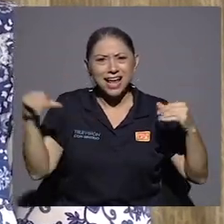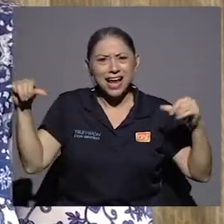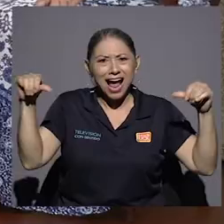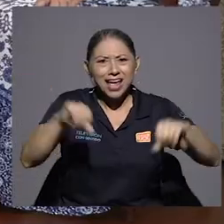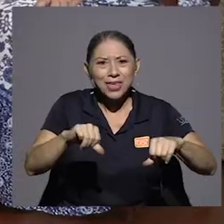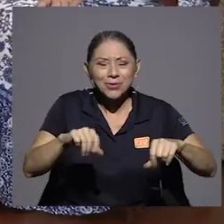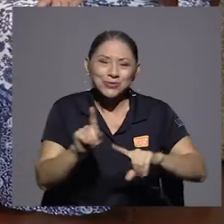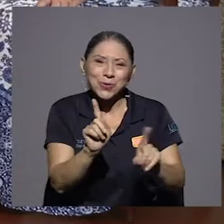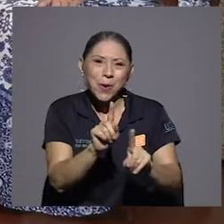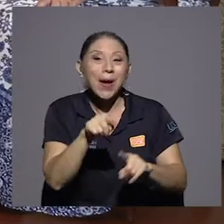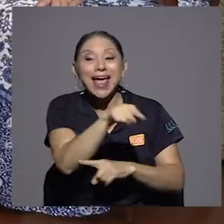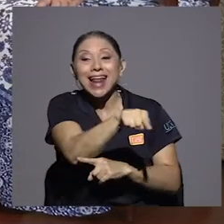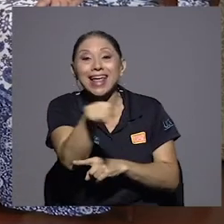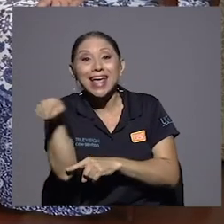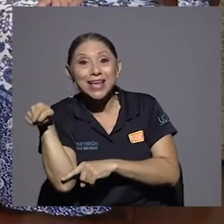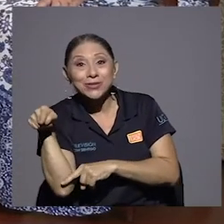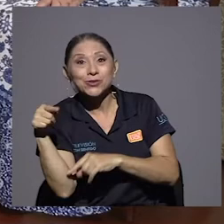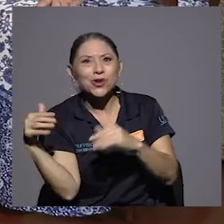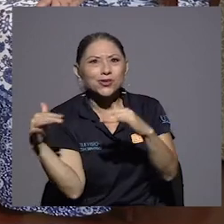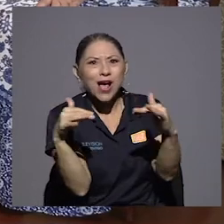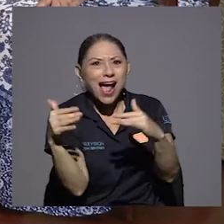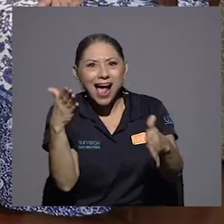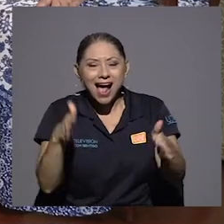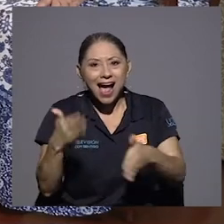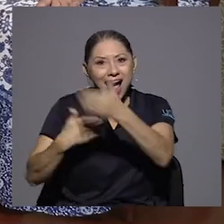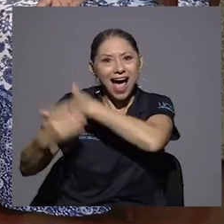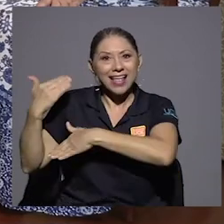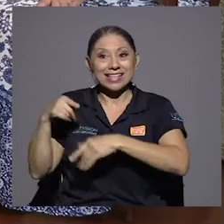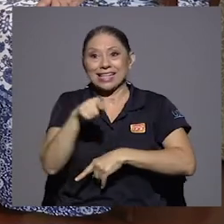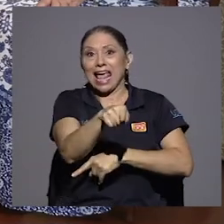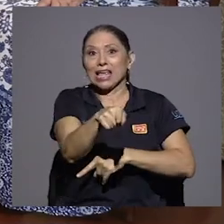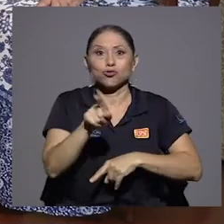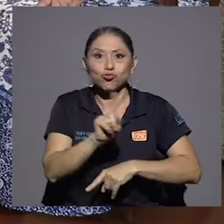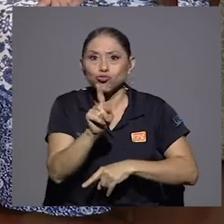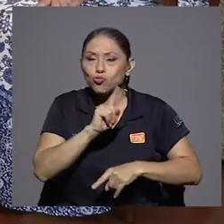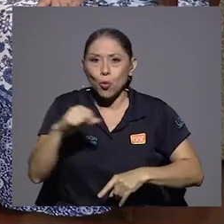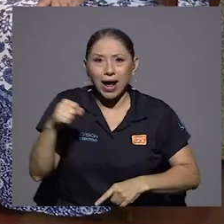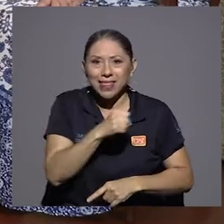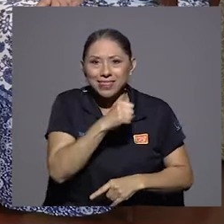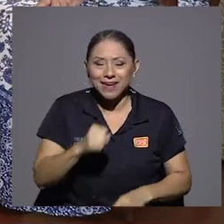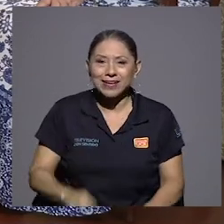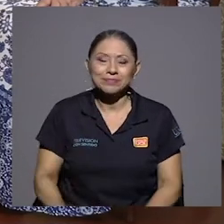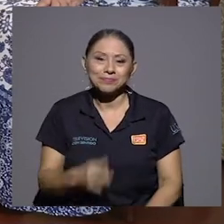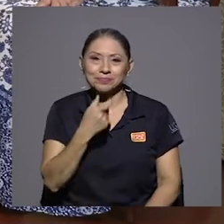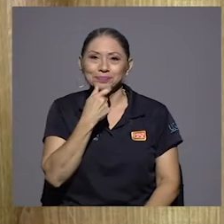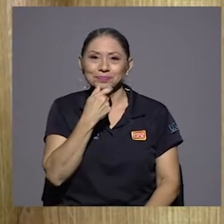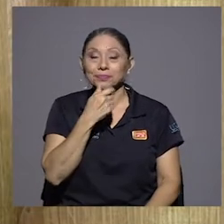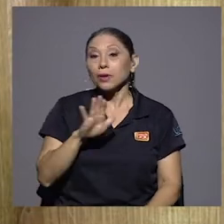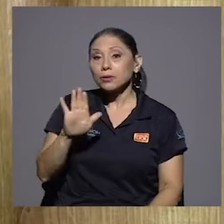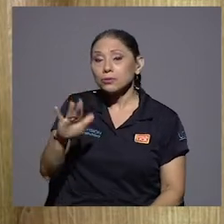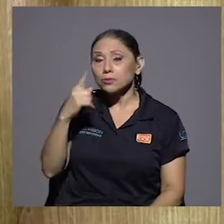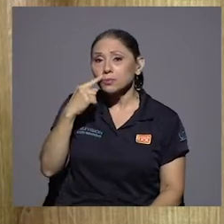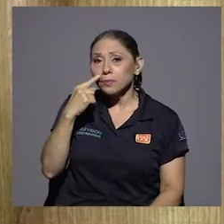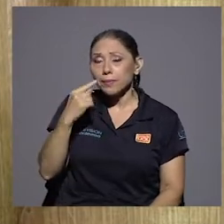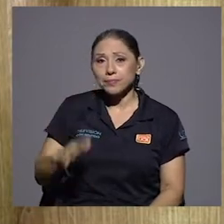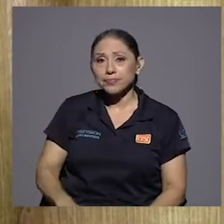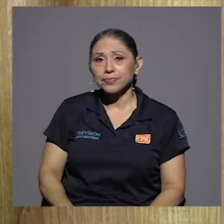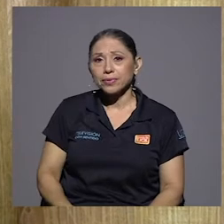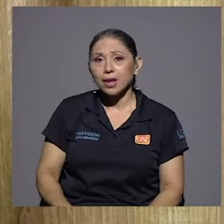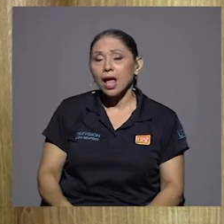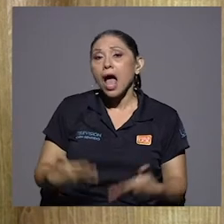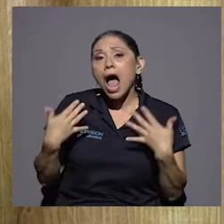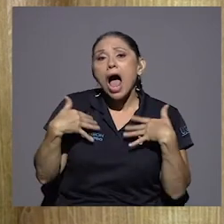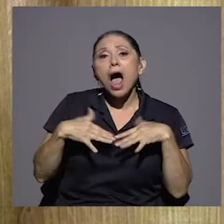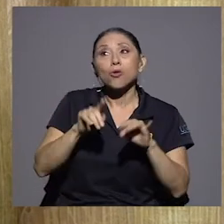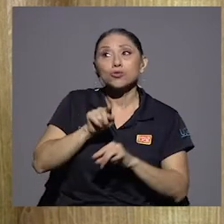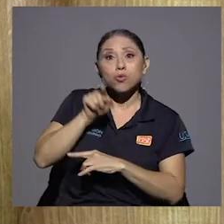que no cantaban. Y vea que a su papá, aunque estuviese en el exilio, la gente